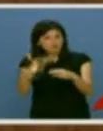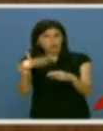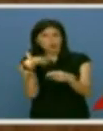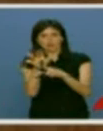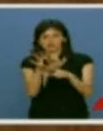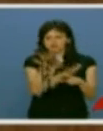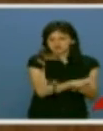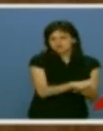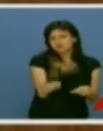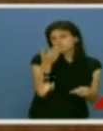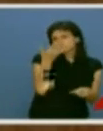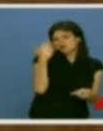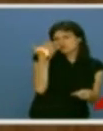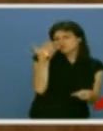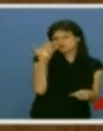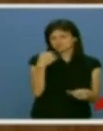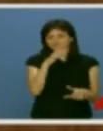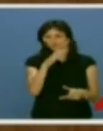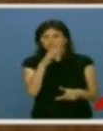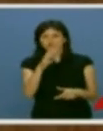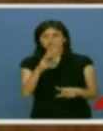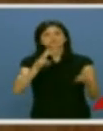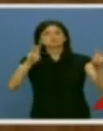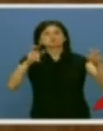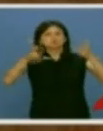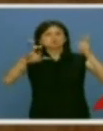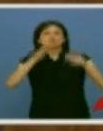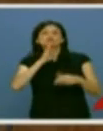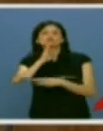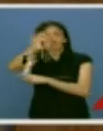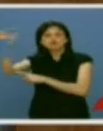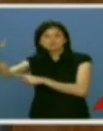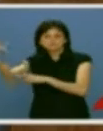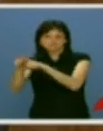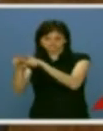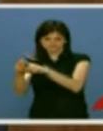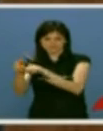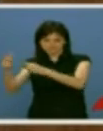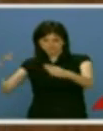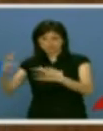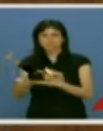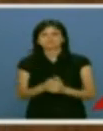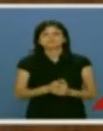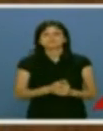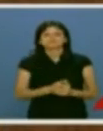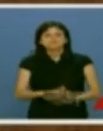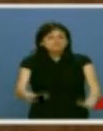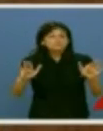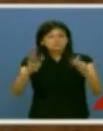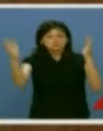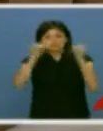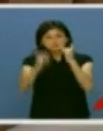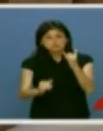aparcado en los últimos años con el giro neoliberal experimentado en Europa bajo la excusa de la ampliación. Sin embargo, la crisis nos